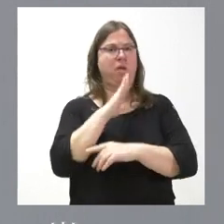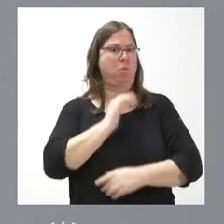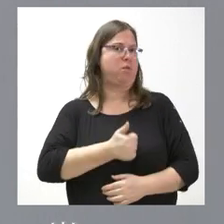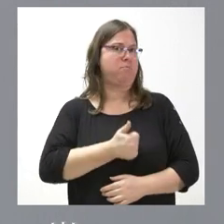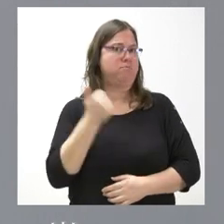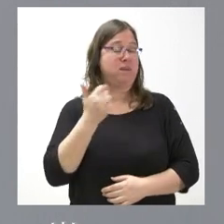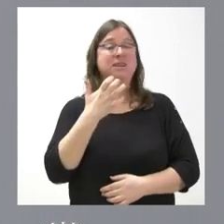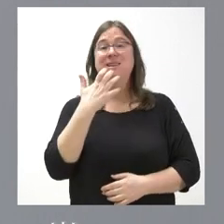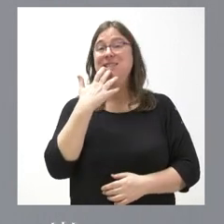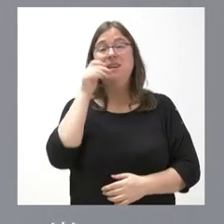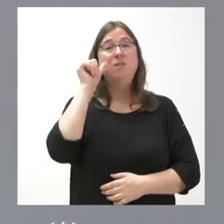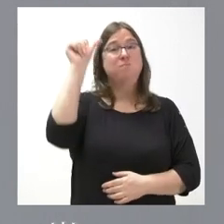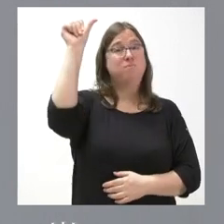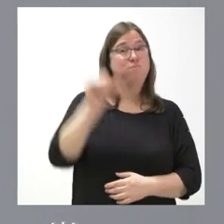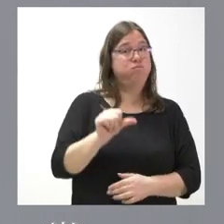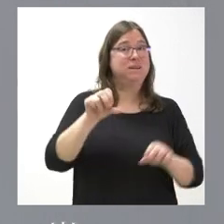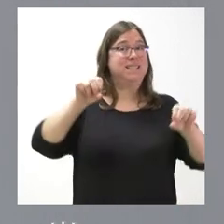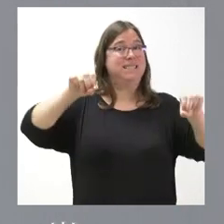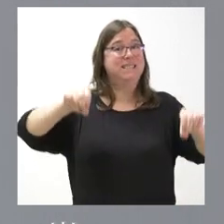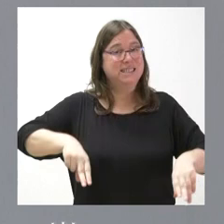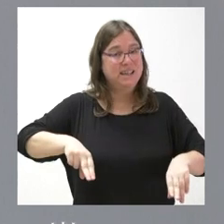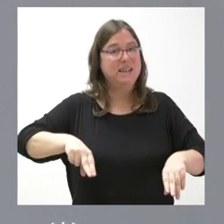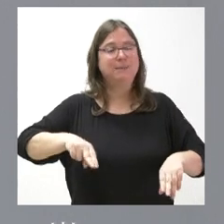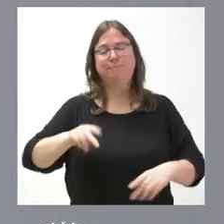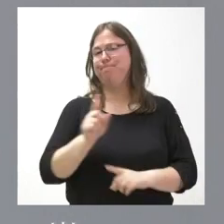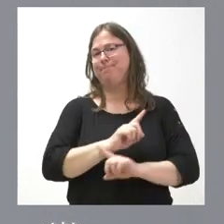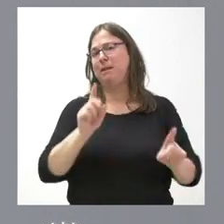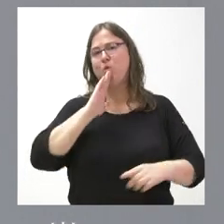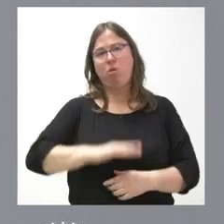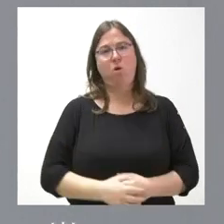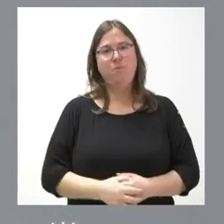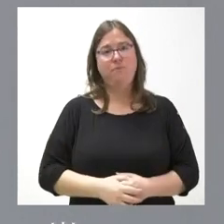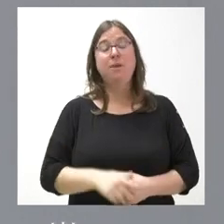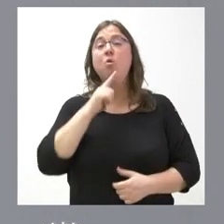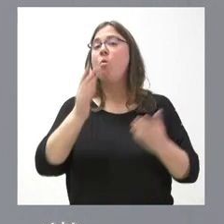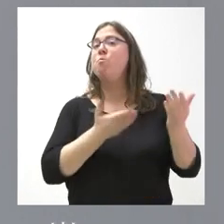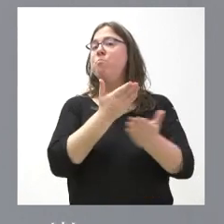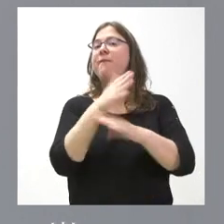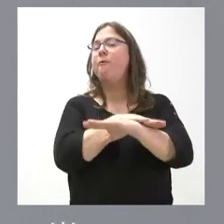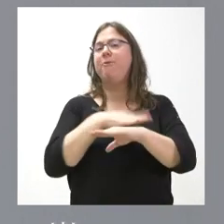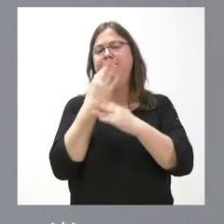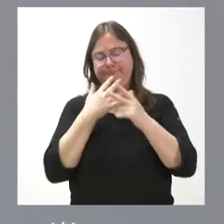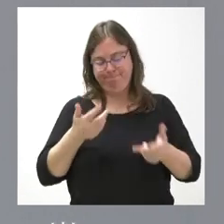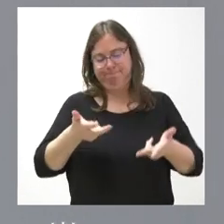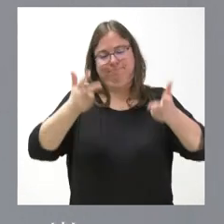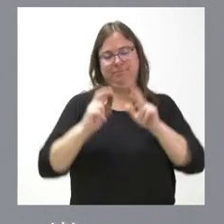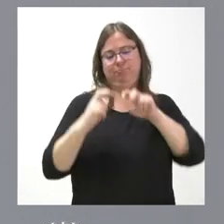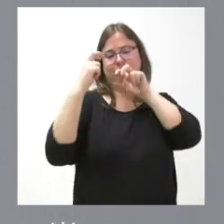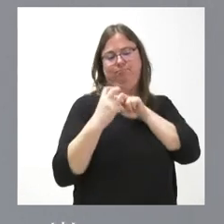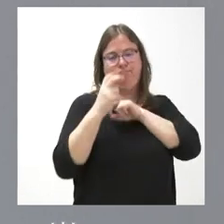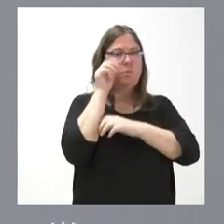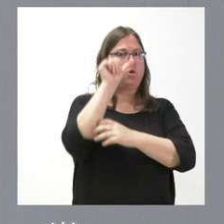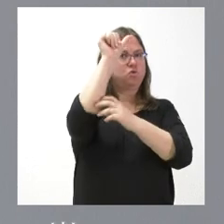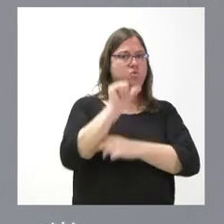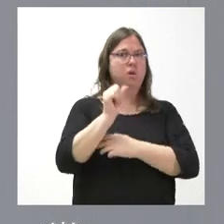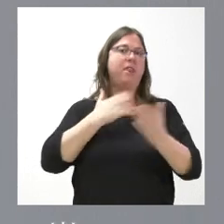hacerlo sin escuchar a las comunidades autónomas y a los sectores afectados tampoco es lo más adecuado. Nosotros le pedimos al Gobierno que se siente, que escuche y que dialogue,